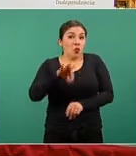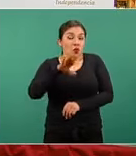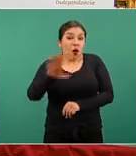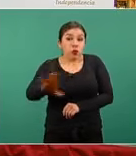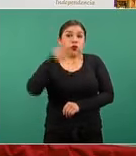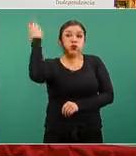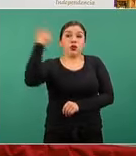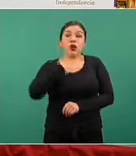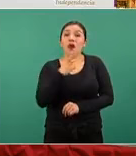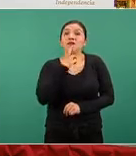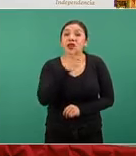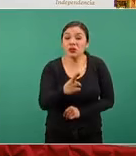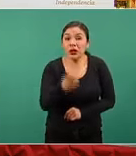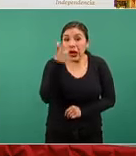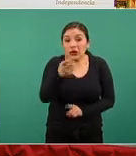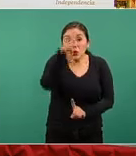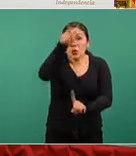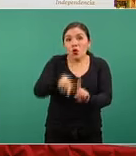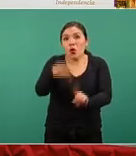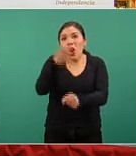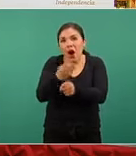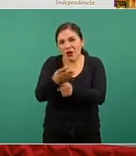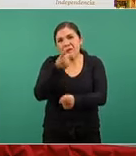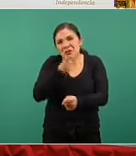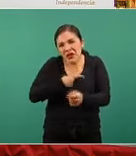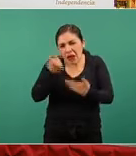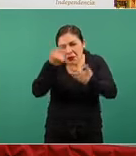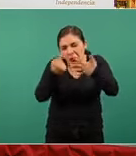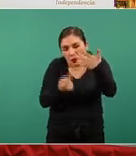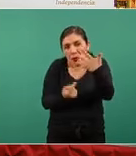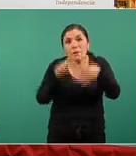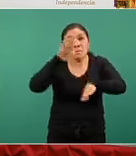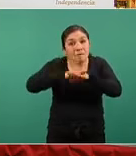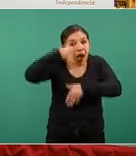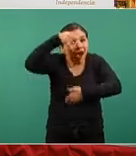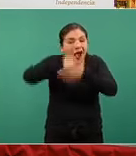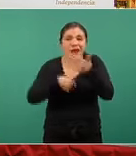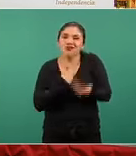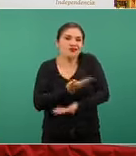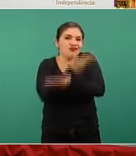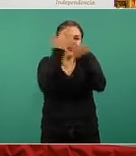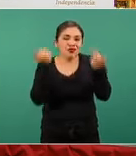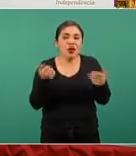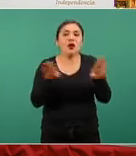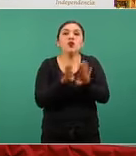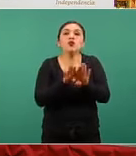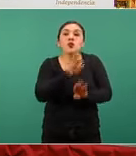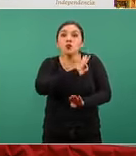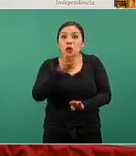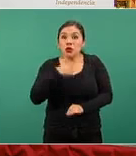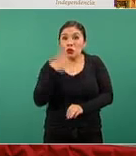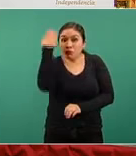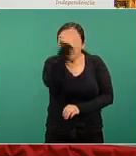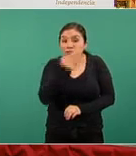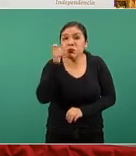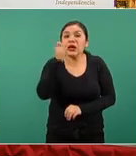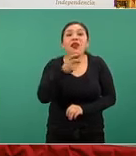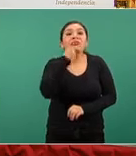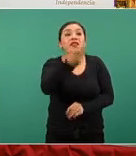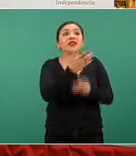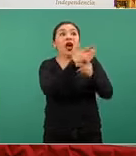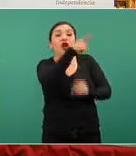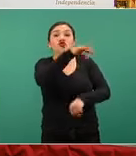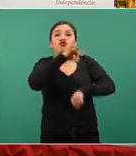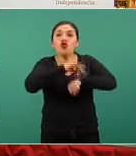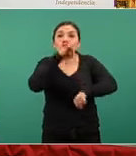conocemos a detalle más que los elementos que amablemente nos refiere pero para poder evaluar lo que quiso decir el doctor